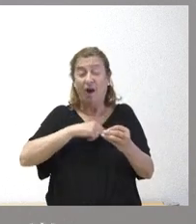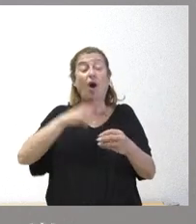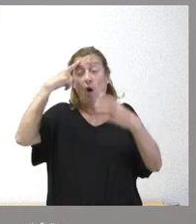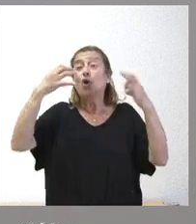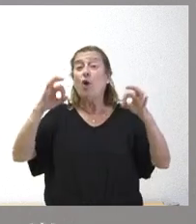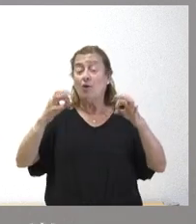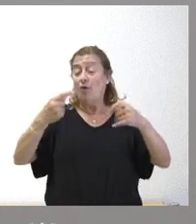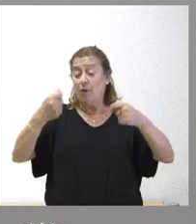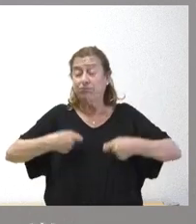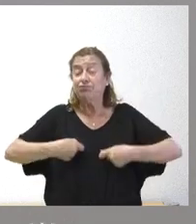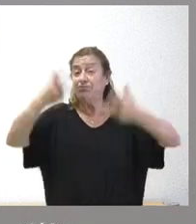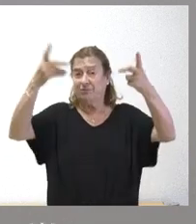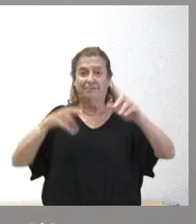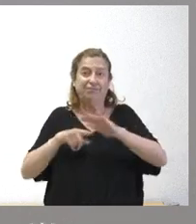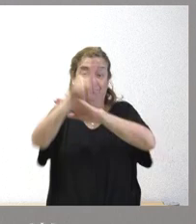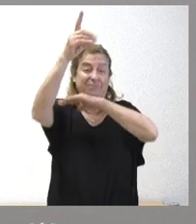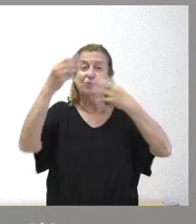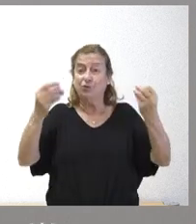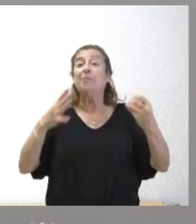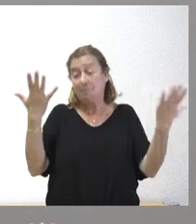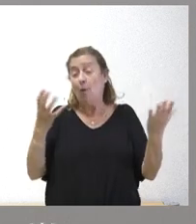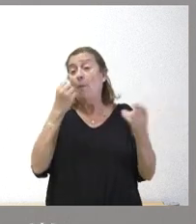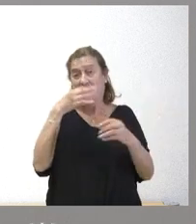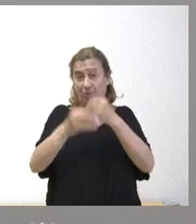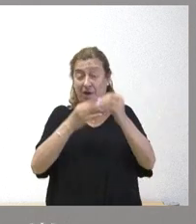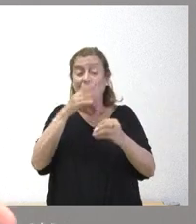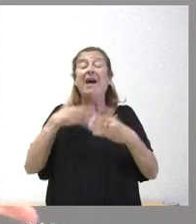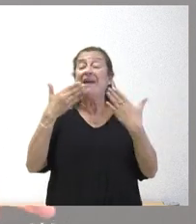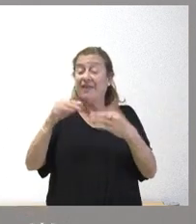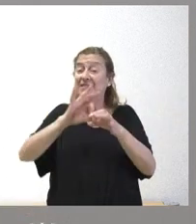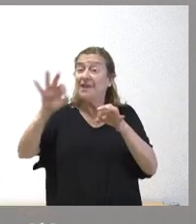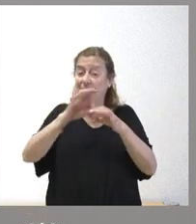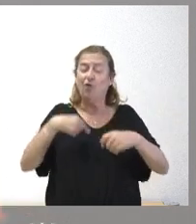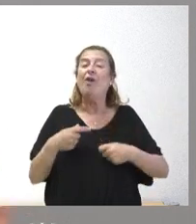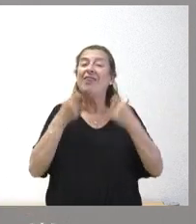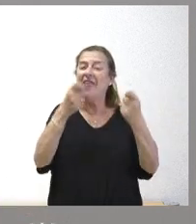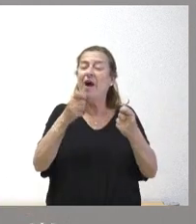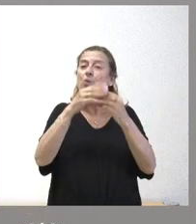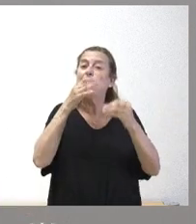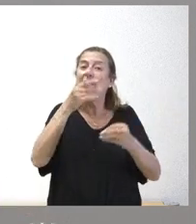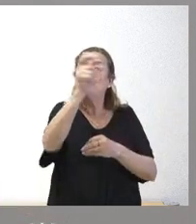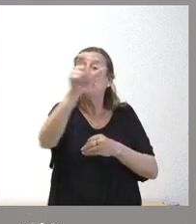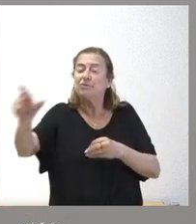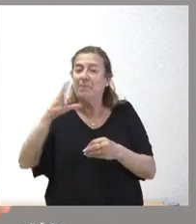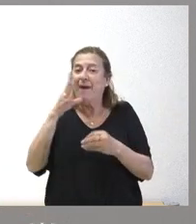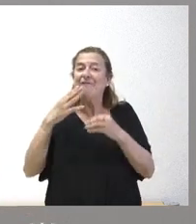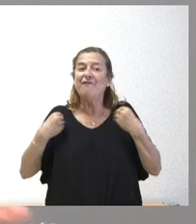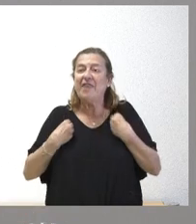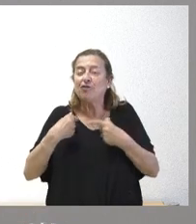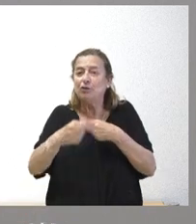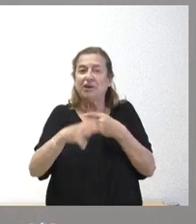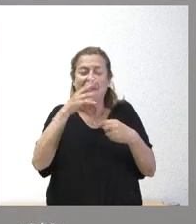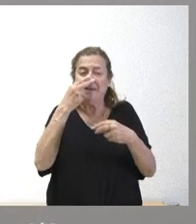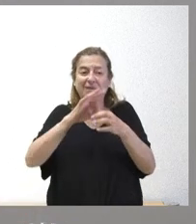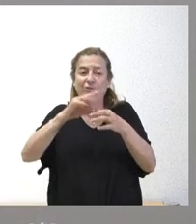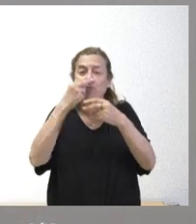bien empleado porque gracias a este servicio estamos dando utilidad a muchas personas que requieren de este servicio para mucha de su vida cotidiana, para servicios públicos